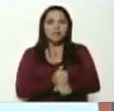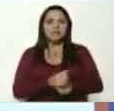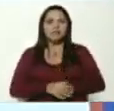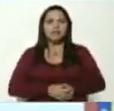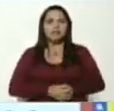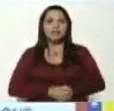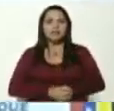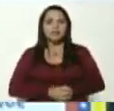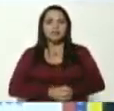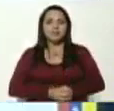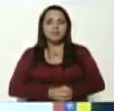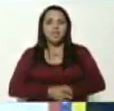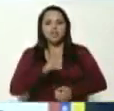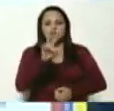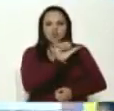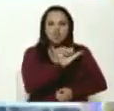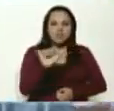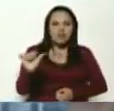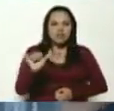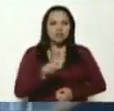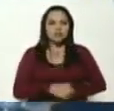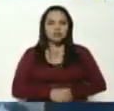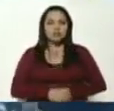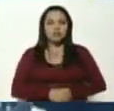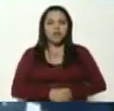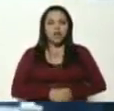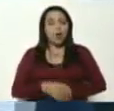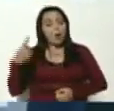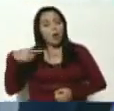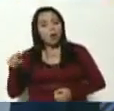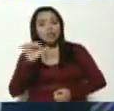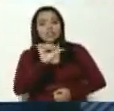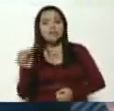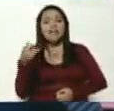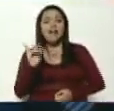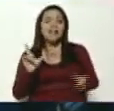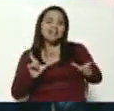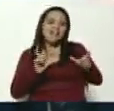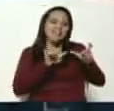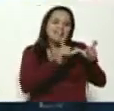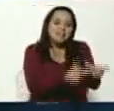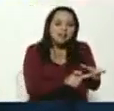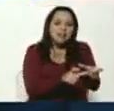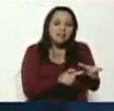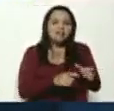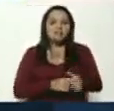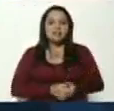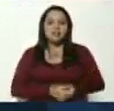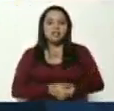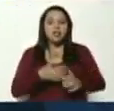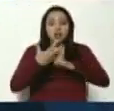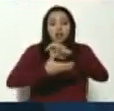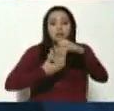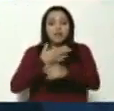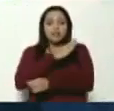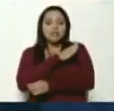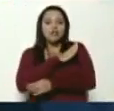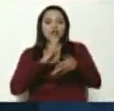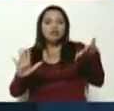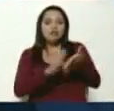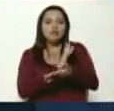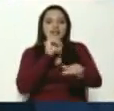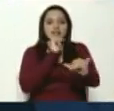en dos semanas, pues las otras dos semanas han sido radicales y con el problema que hemos tenido con el